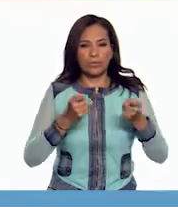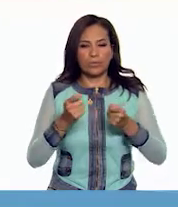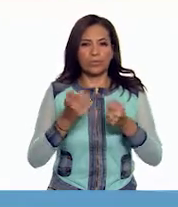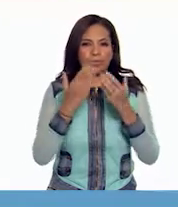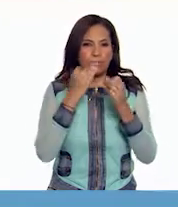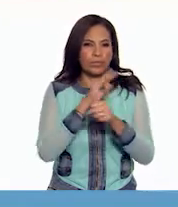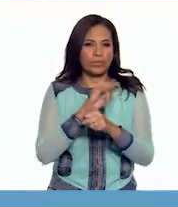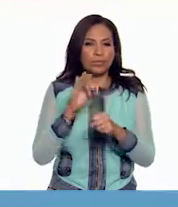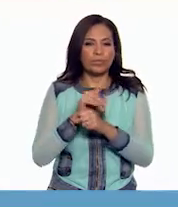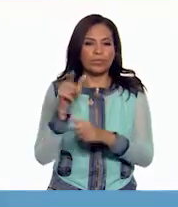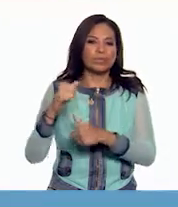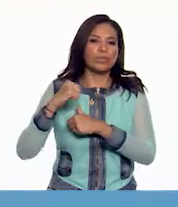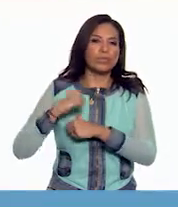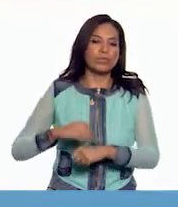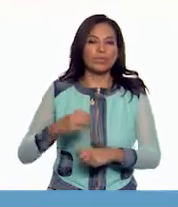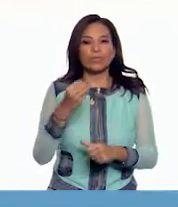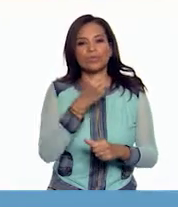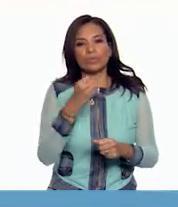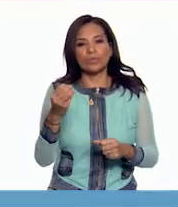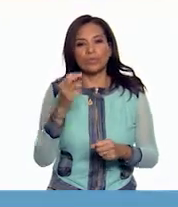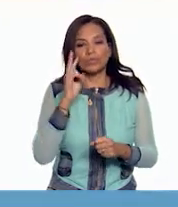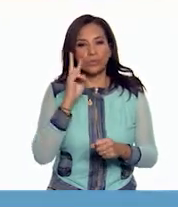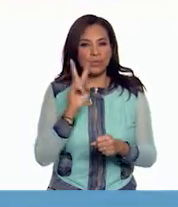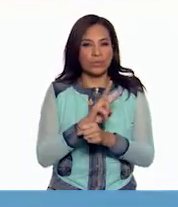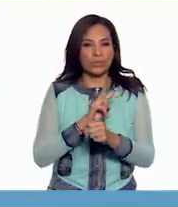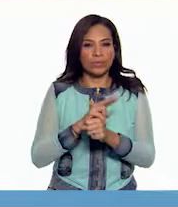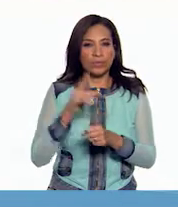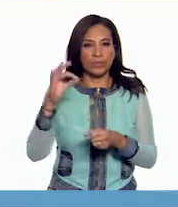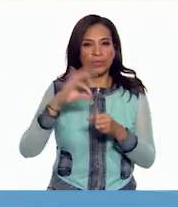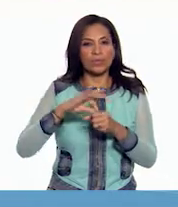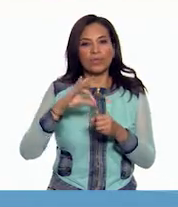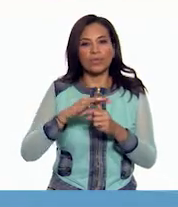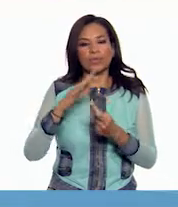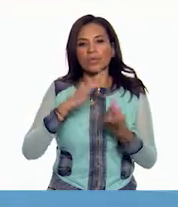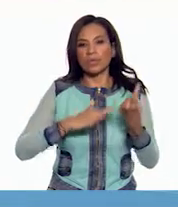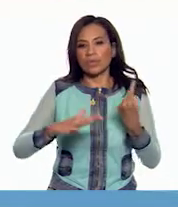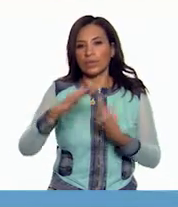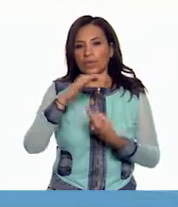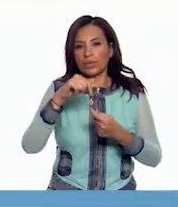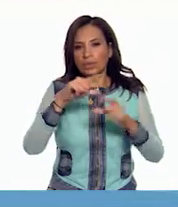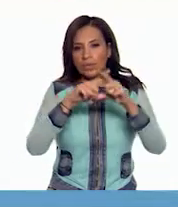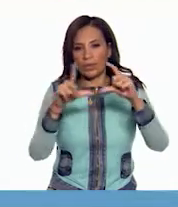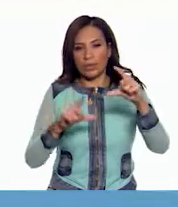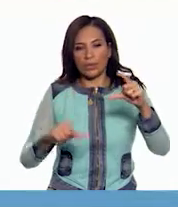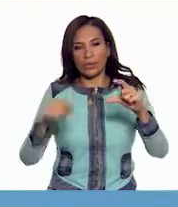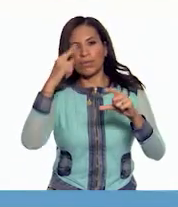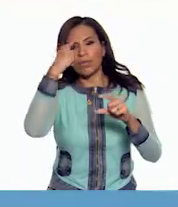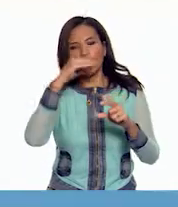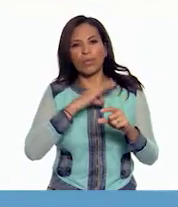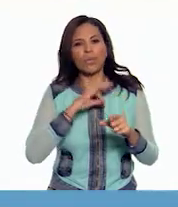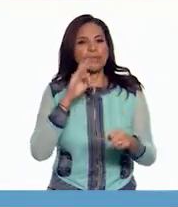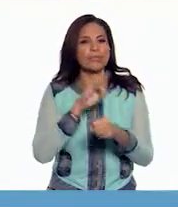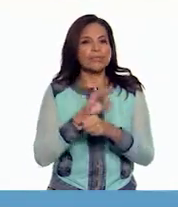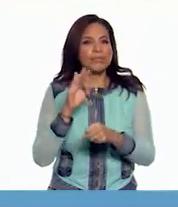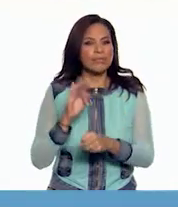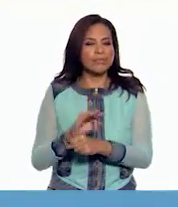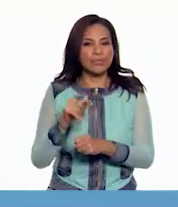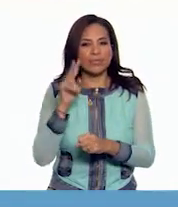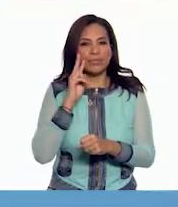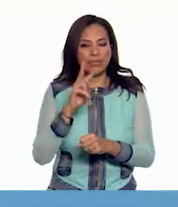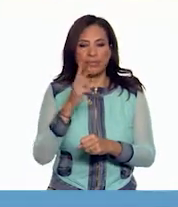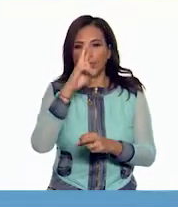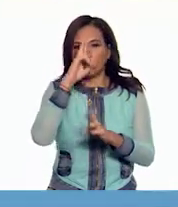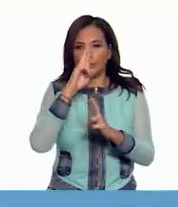imparcial se encargaría de organizar y supervisar las elecciones alrededor del país con el fin de garantizar que se